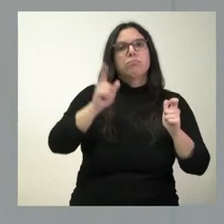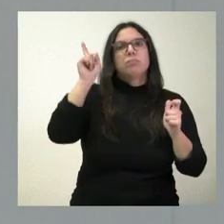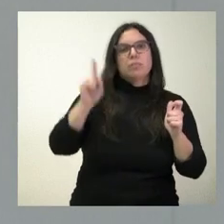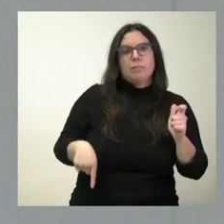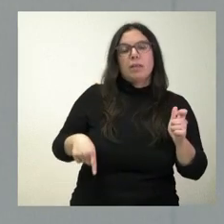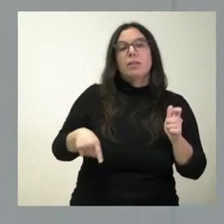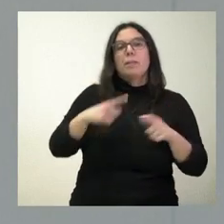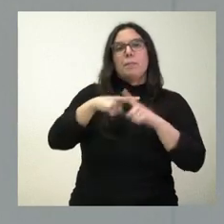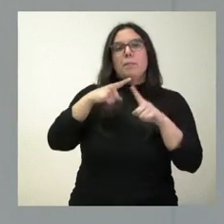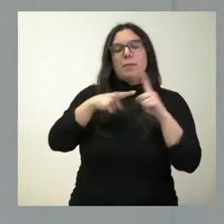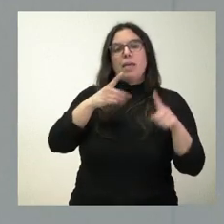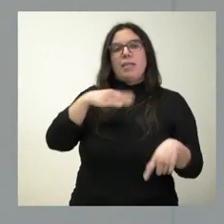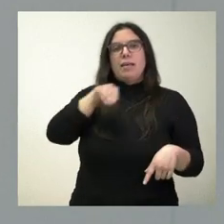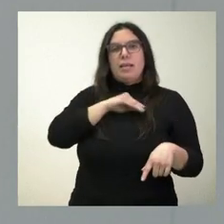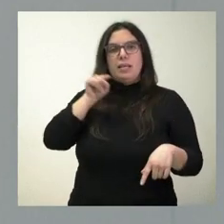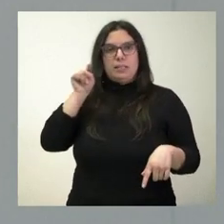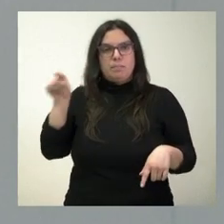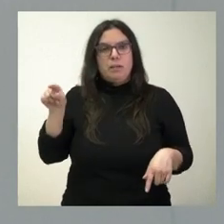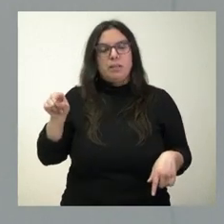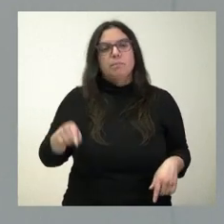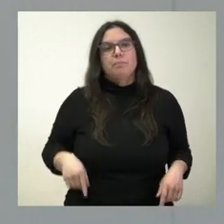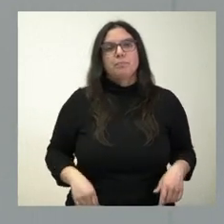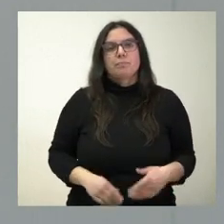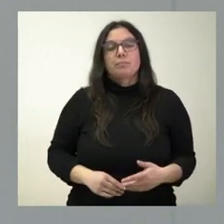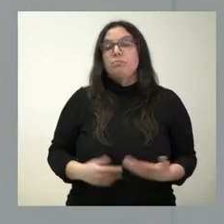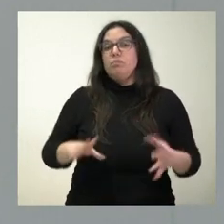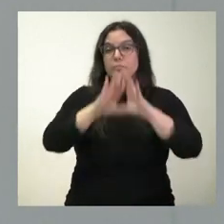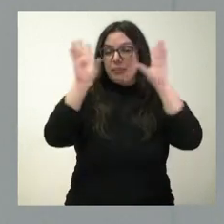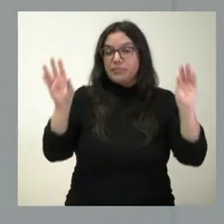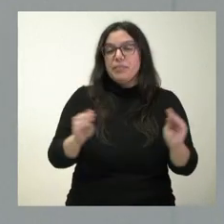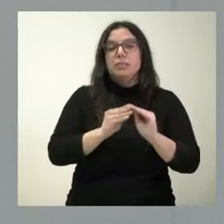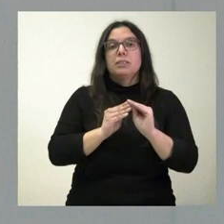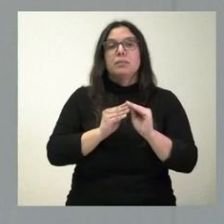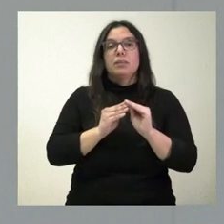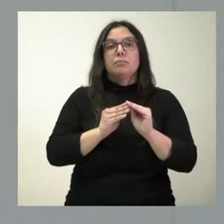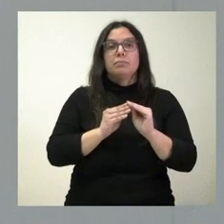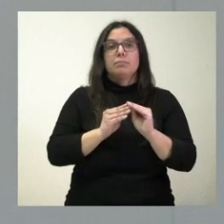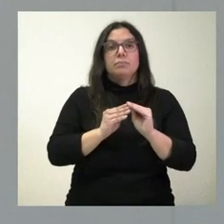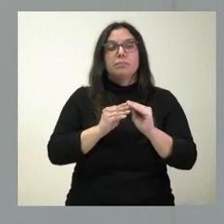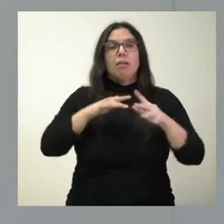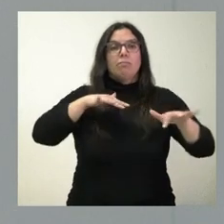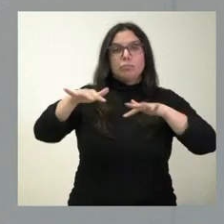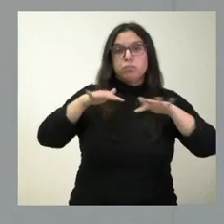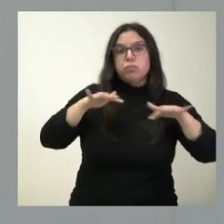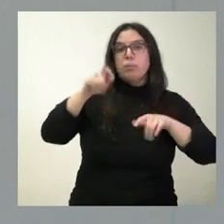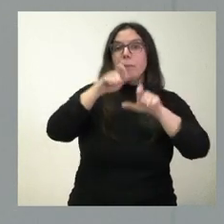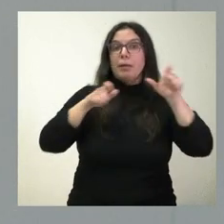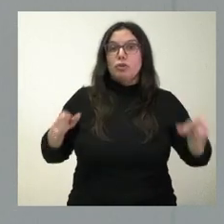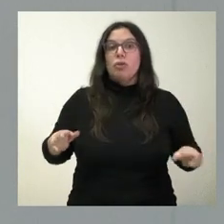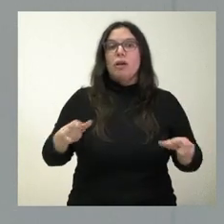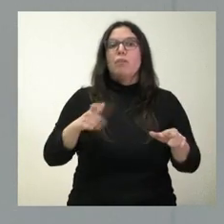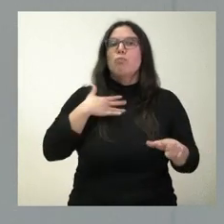que la media española la tasa de paro. En definitiva, el aumento de los activos en Castilla y León en ese